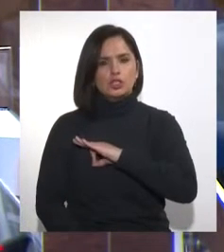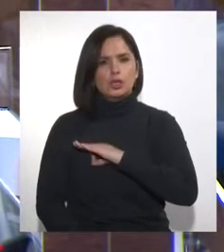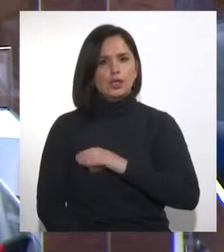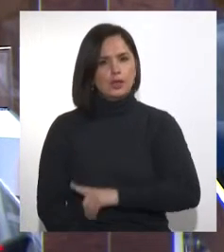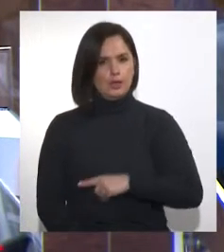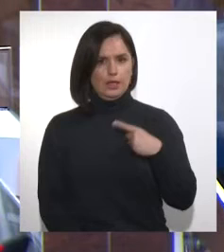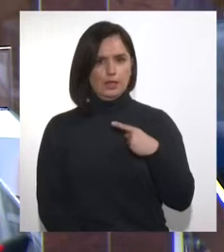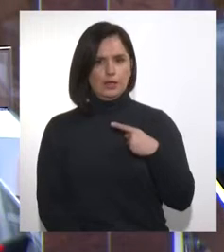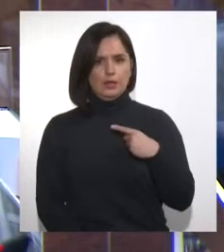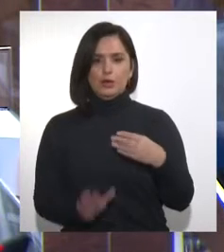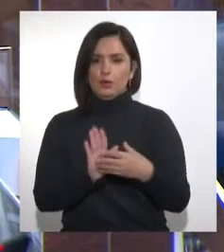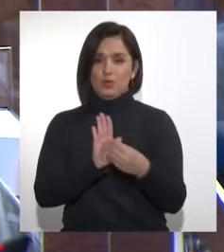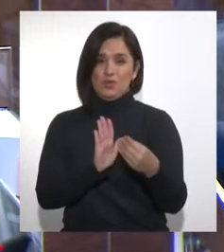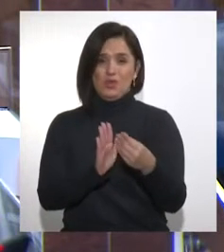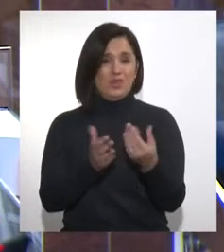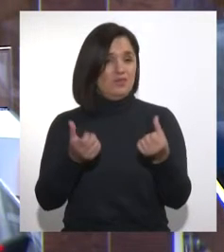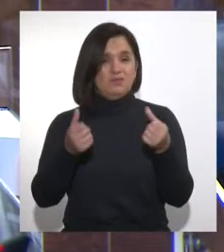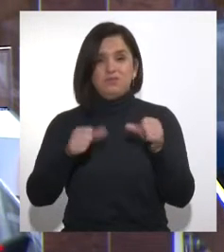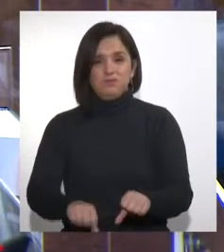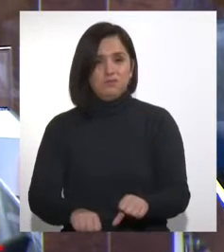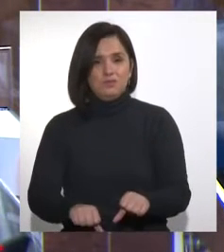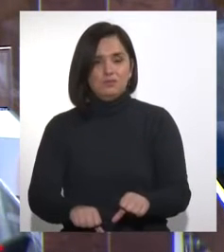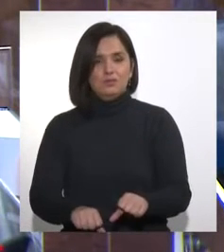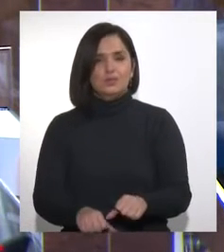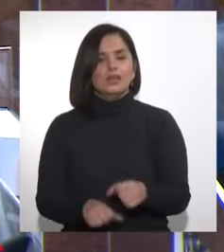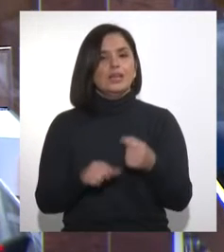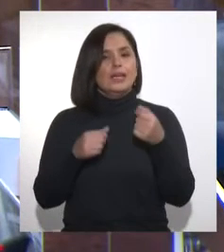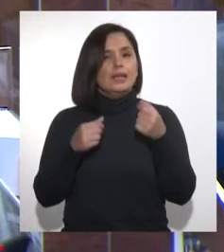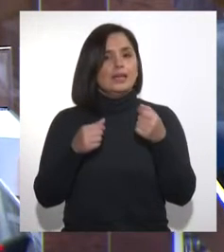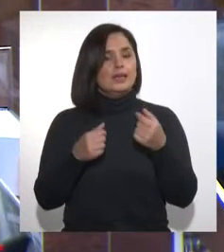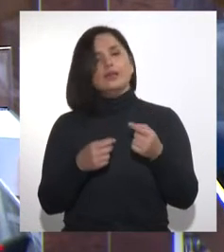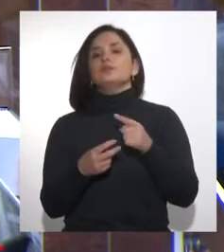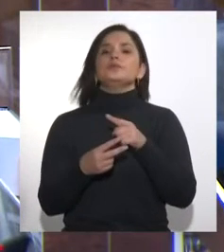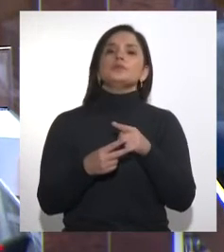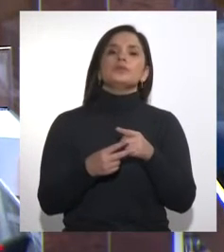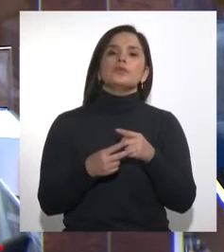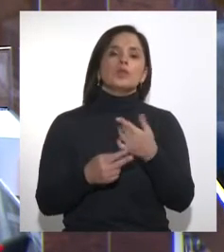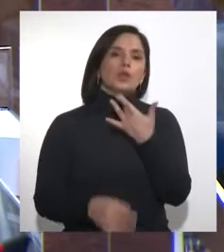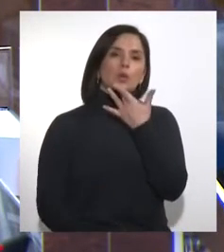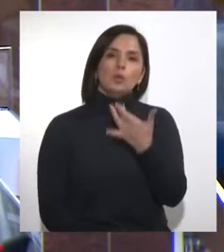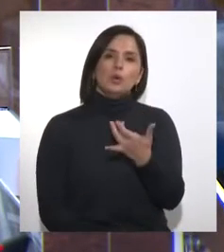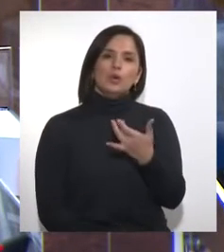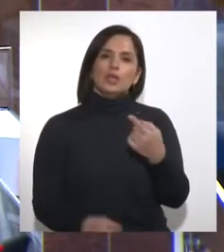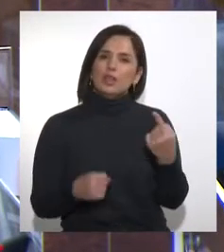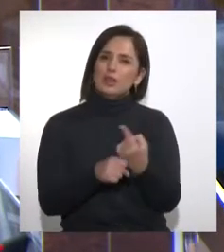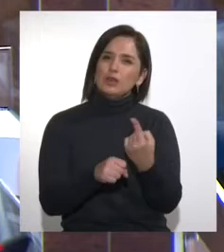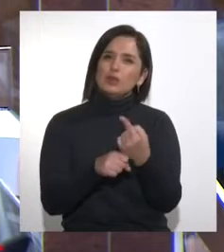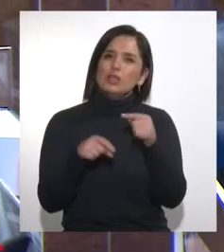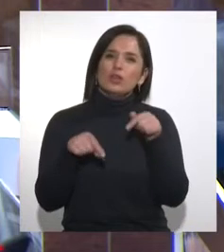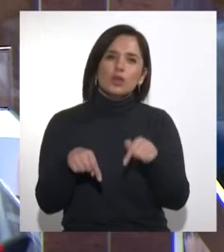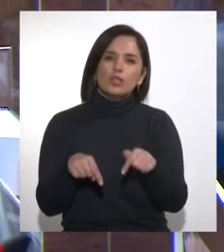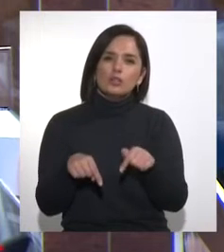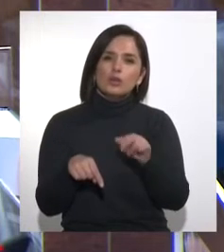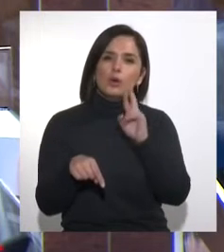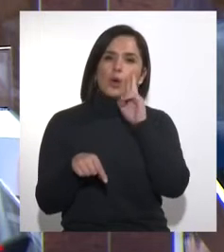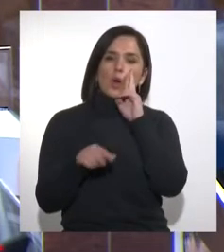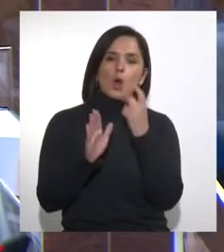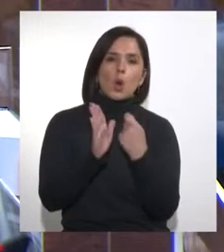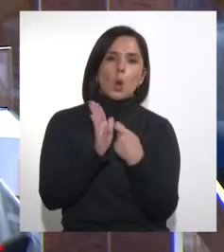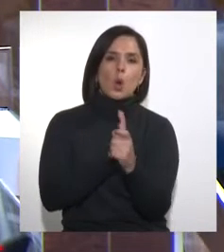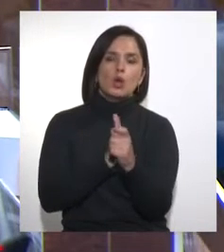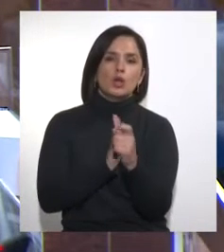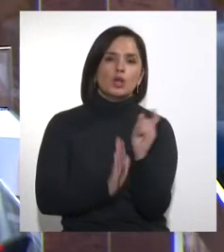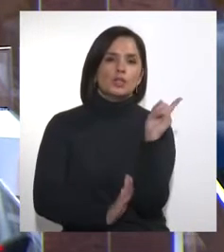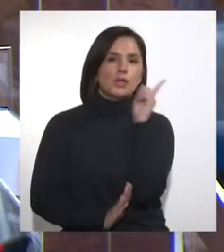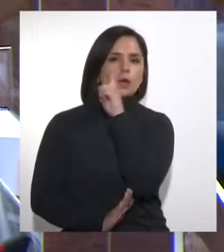que ha fracasado. Este hecho del por qué estamos discutiendo esto lo reconoce en su última nota